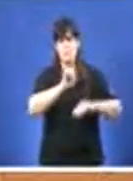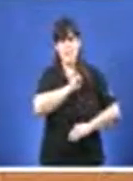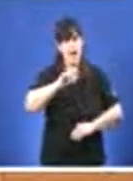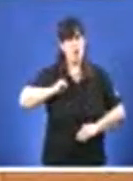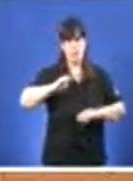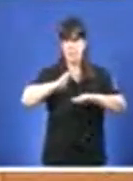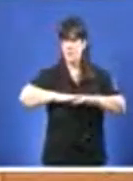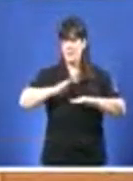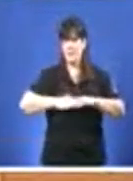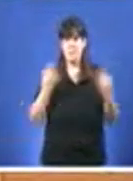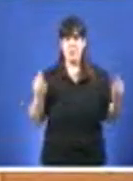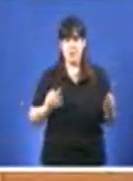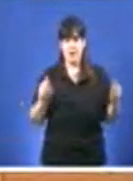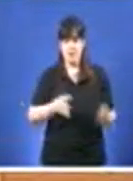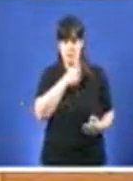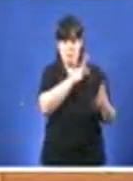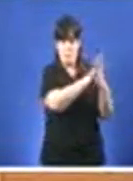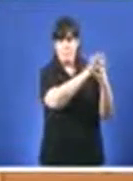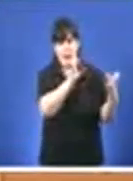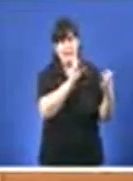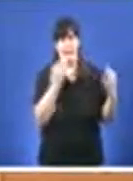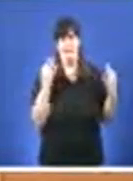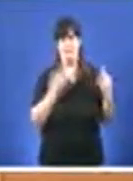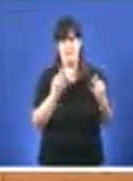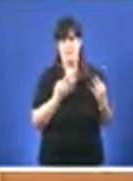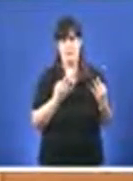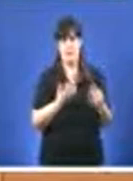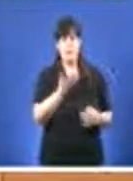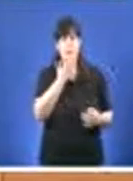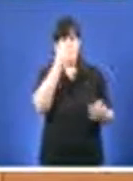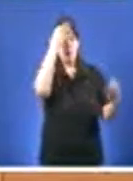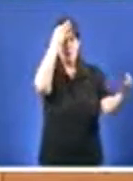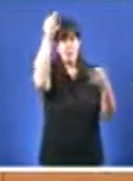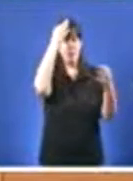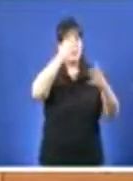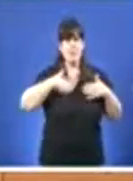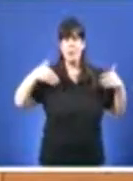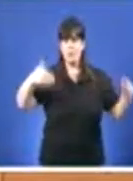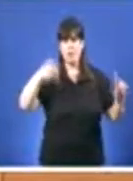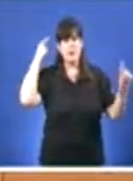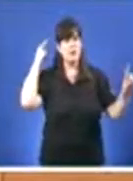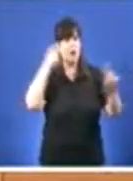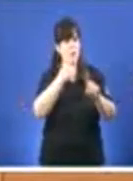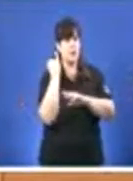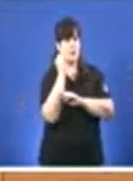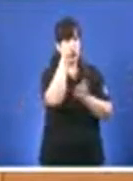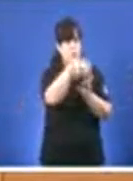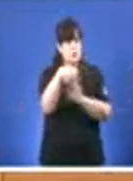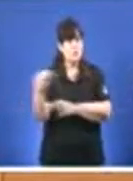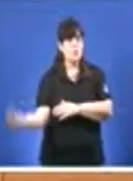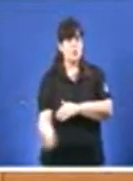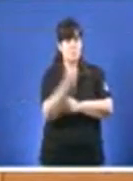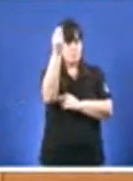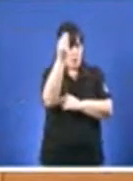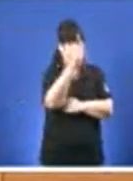para poder pactar calquer tipo de medida para mellorar o comportamento das institucións. Eu sigo